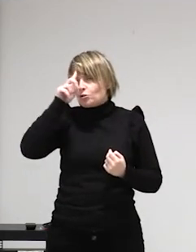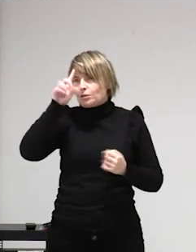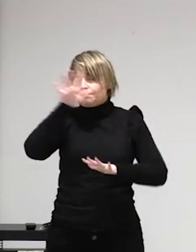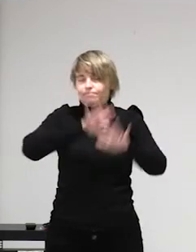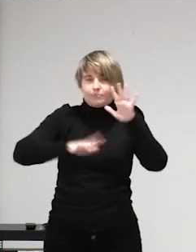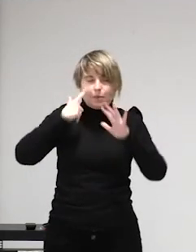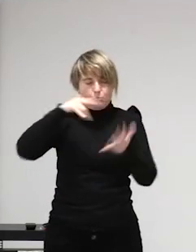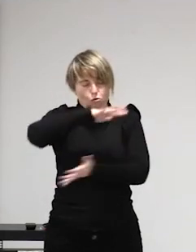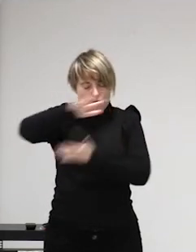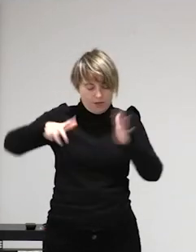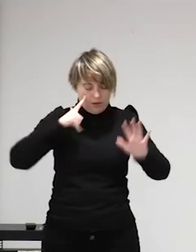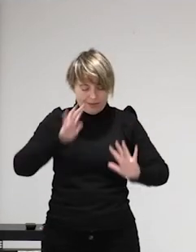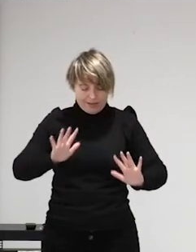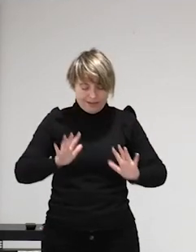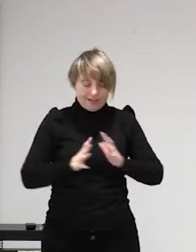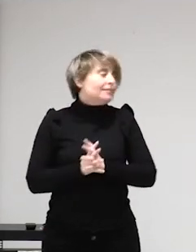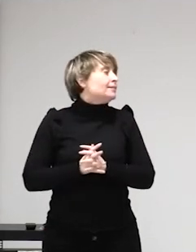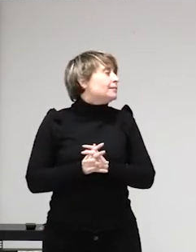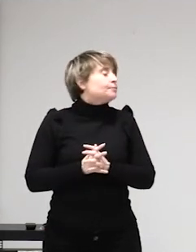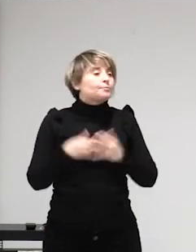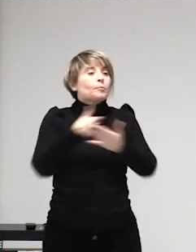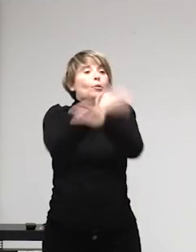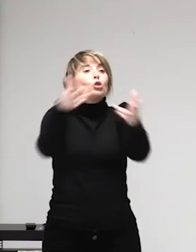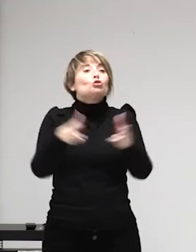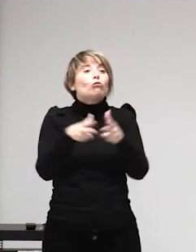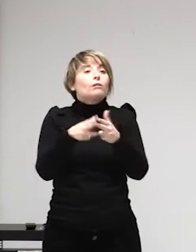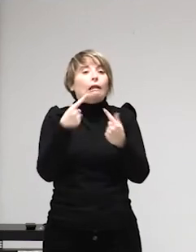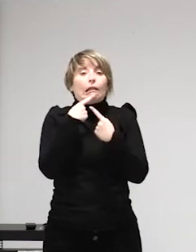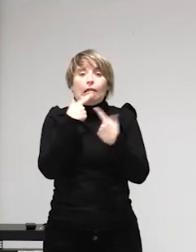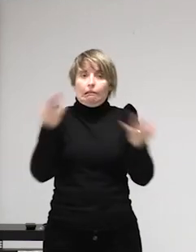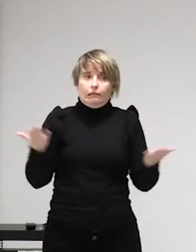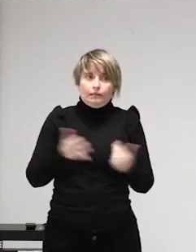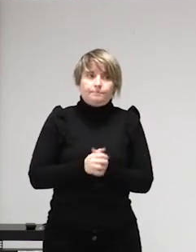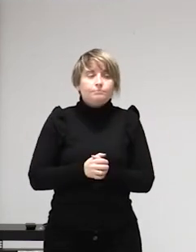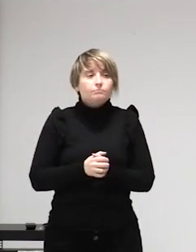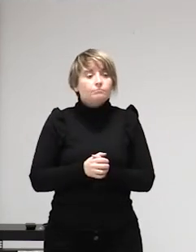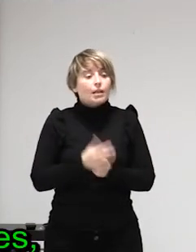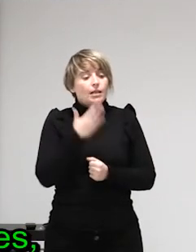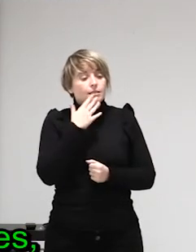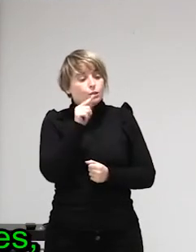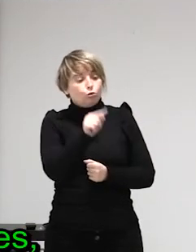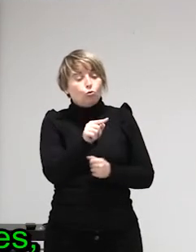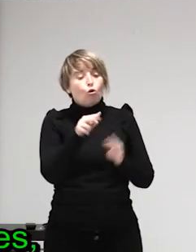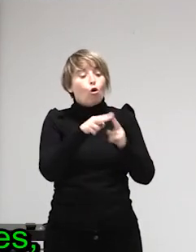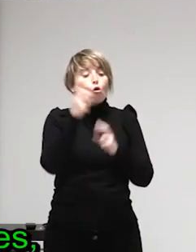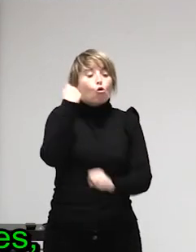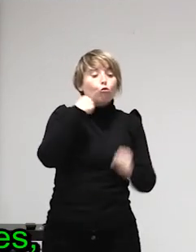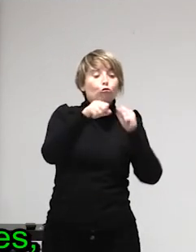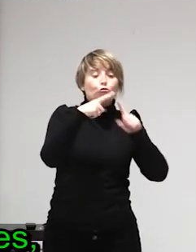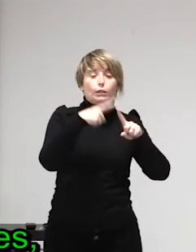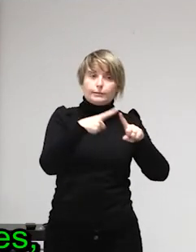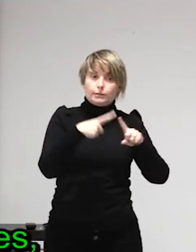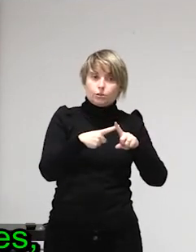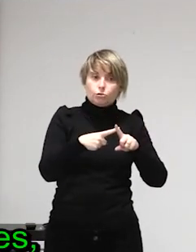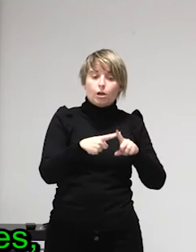con muchas cosas que se les meten en la cabeza no nos estamos planteando que también quizás las estamos convirtiendo pues eso